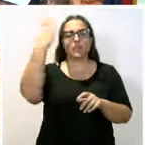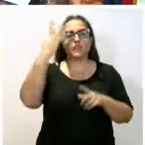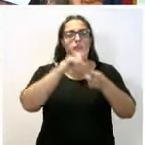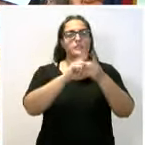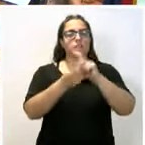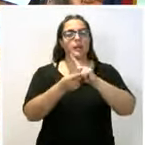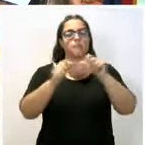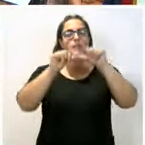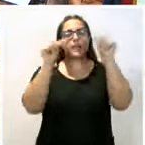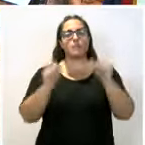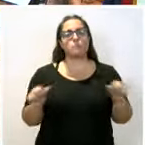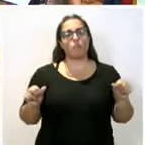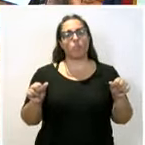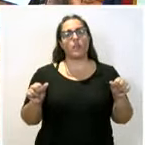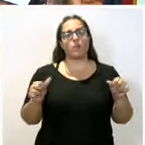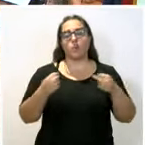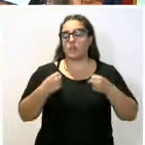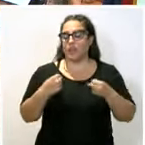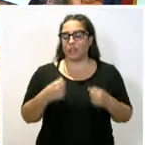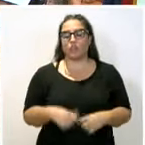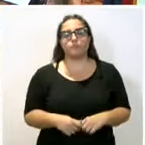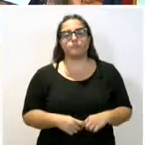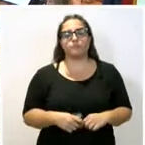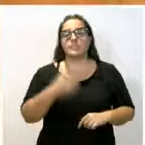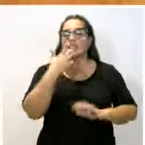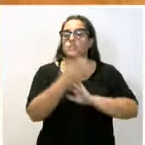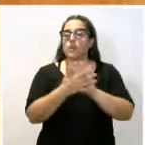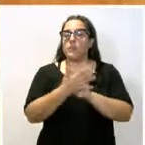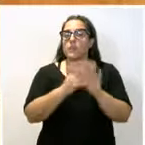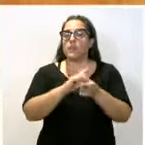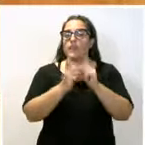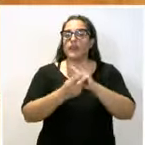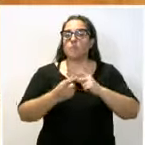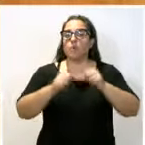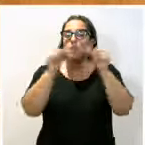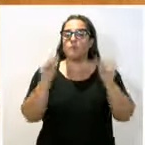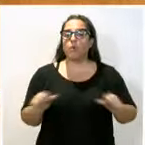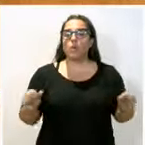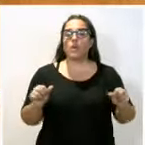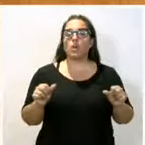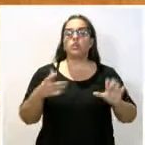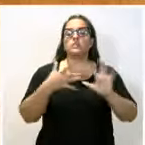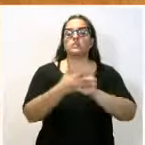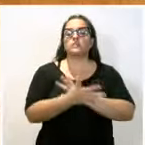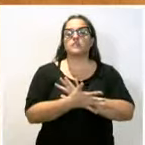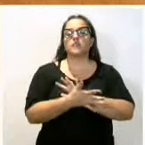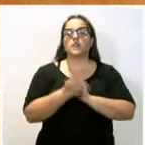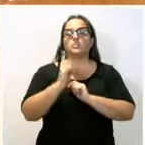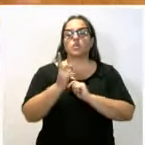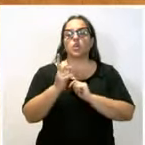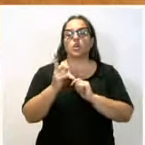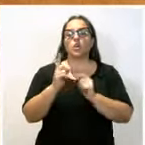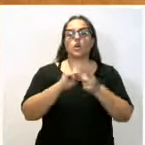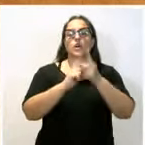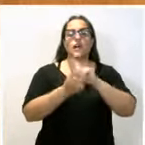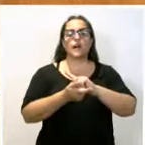energético. Y cuando hablo de cambiar el modelo, no solo podemos hablar de un cambio de generar de un tipo de generación